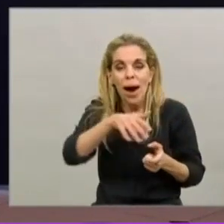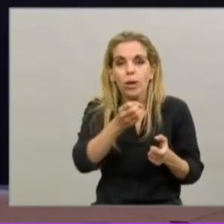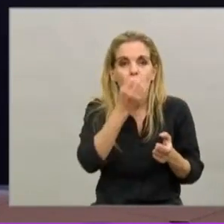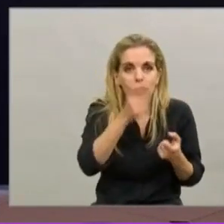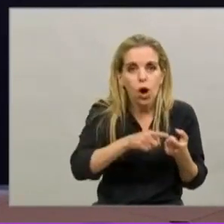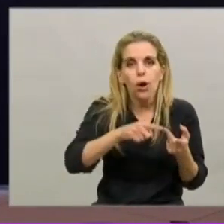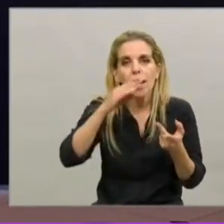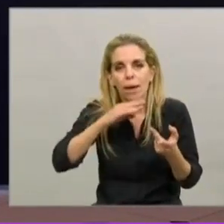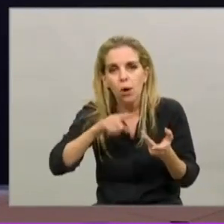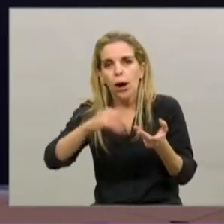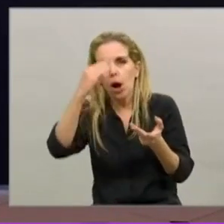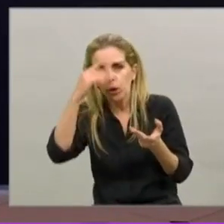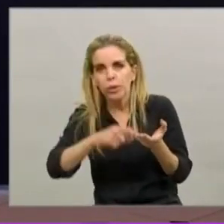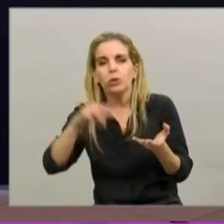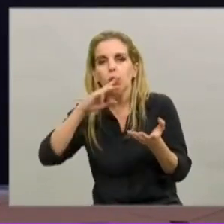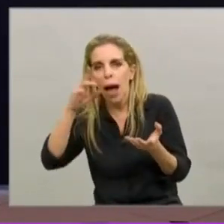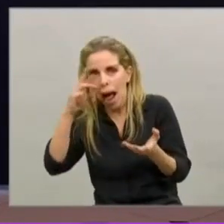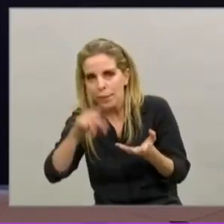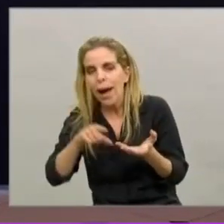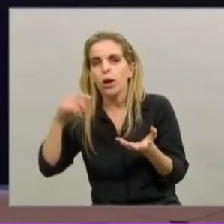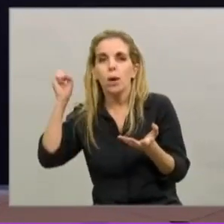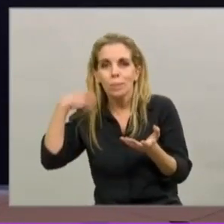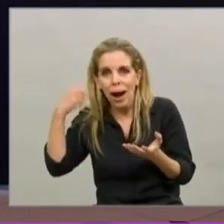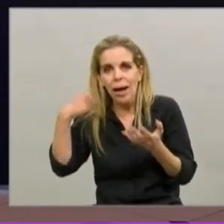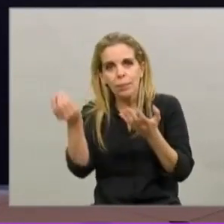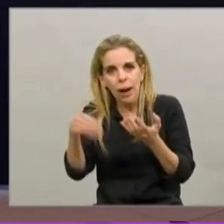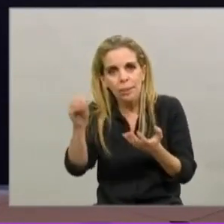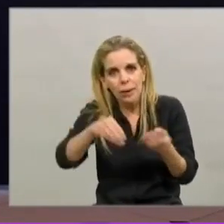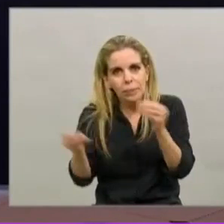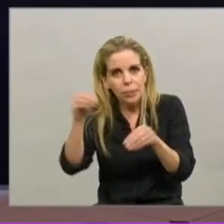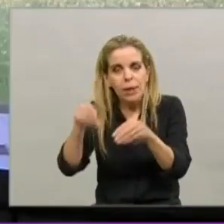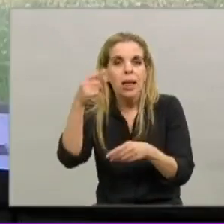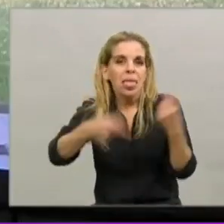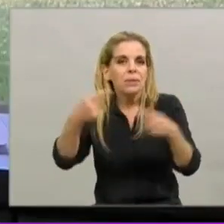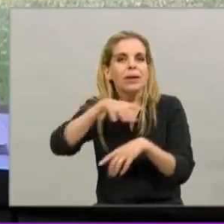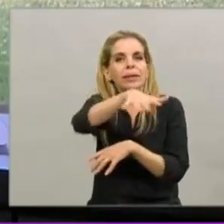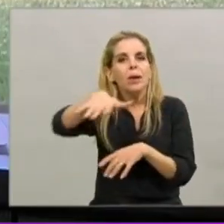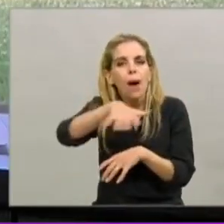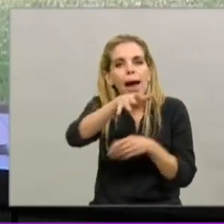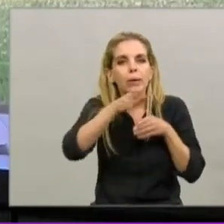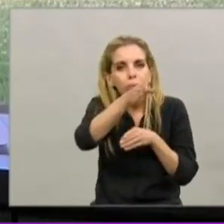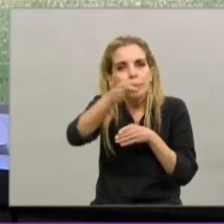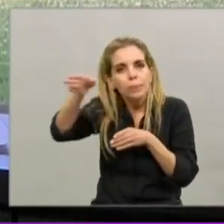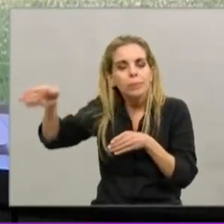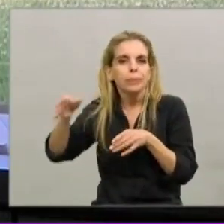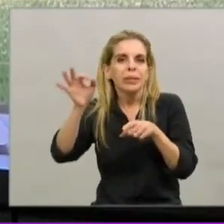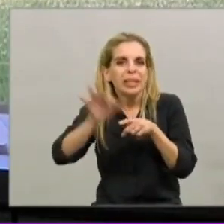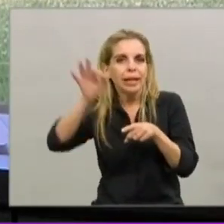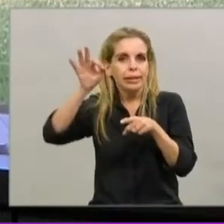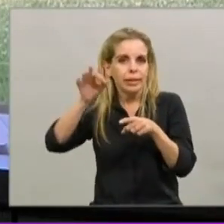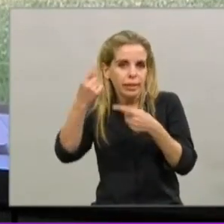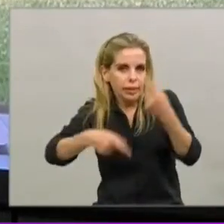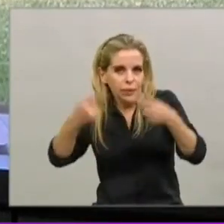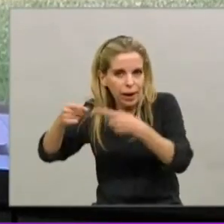Flores, en La Boca, en Constitución, en Almagro, en Palermo, y seguimos sumando barrios. En cada uno tenemos un centro operativo de testeo, al cual se lleva